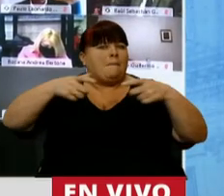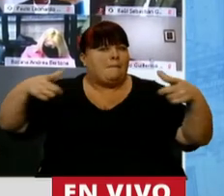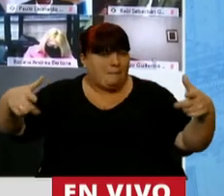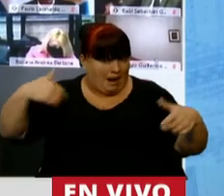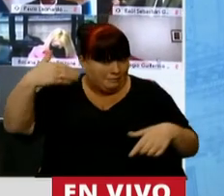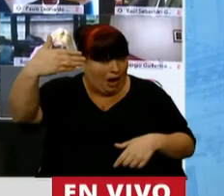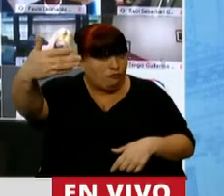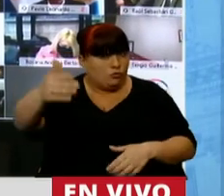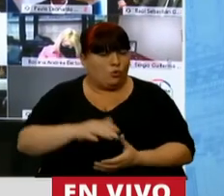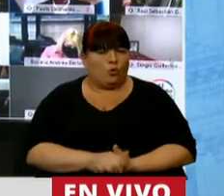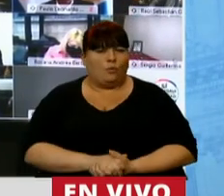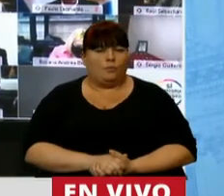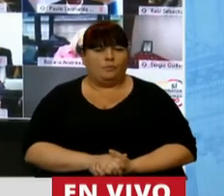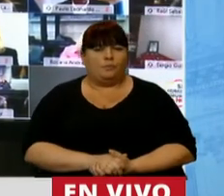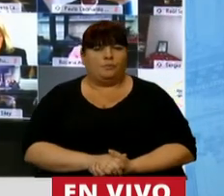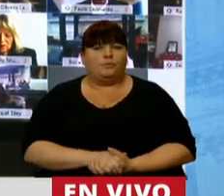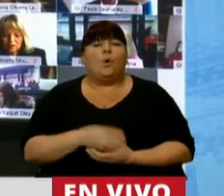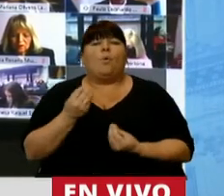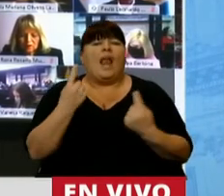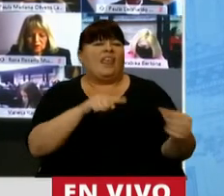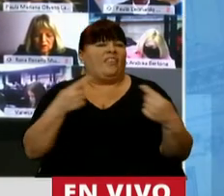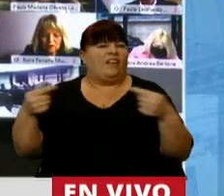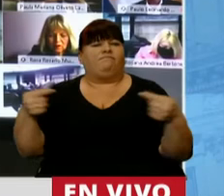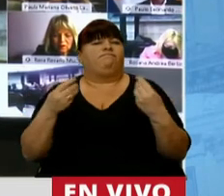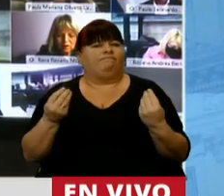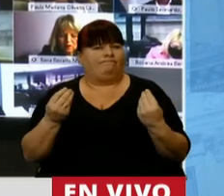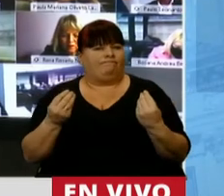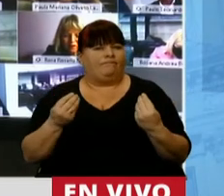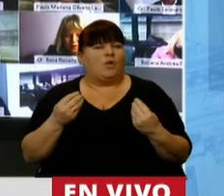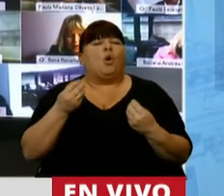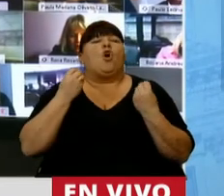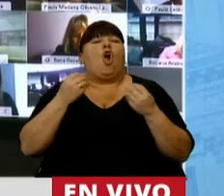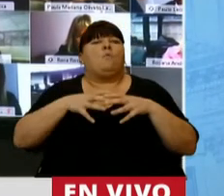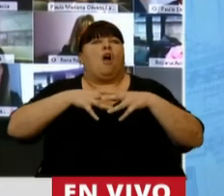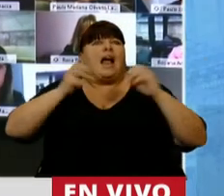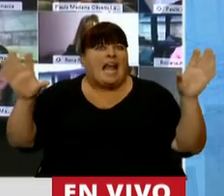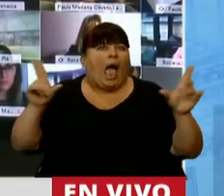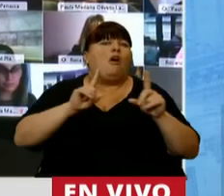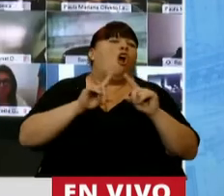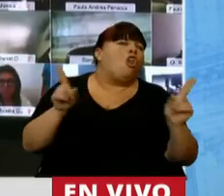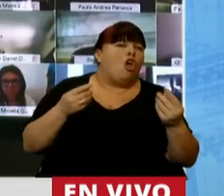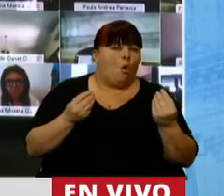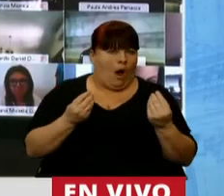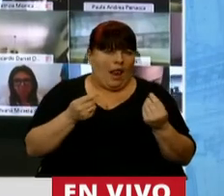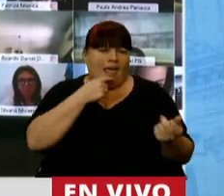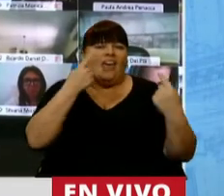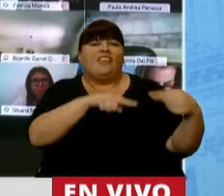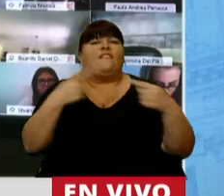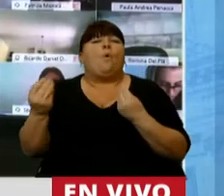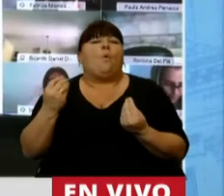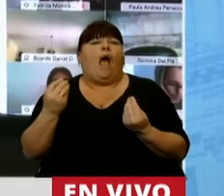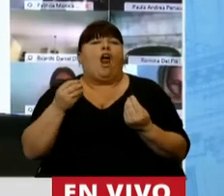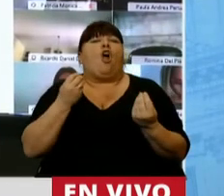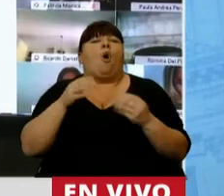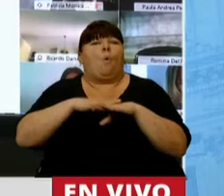en el largo plazo. ¿En qué difieren? Difieren en cuanto a la magnitud y difieren en cuanto al papel